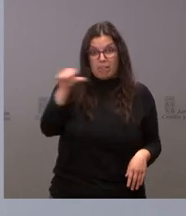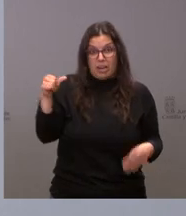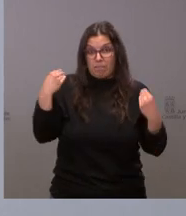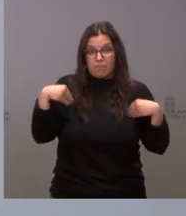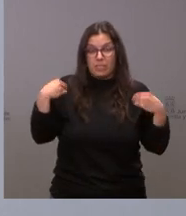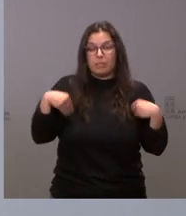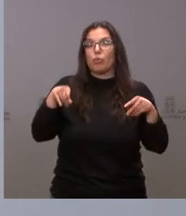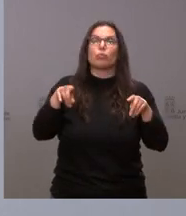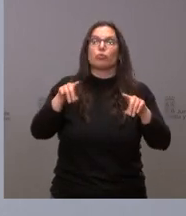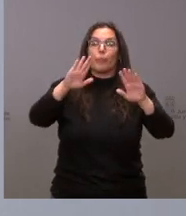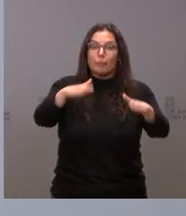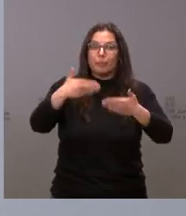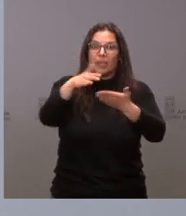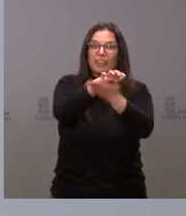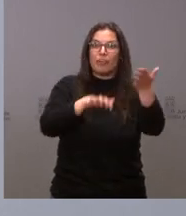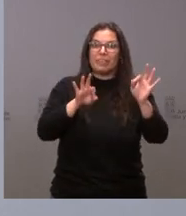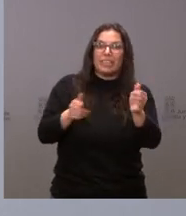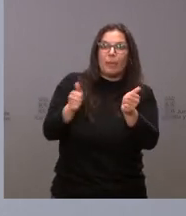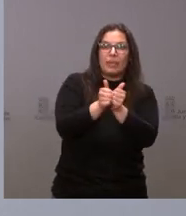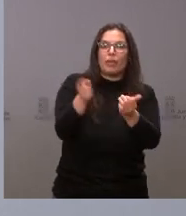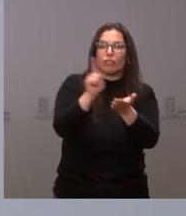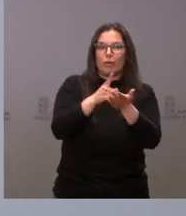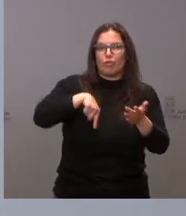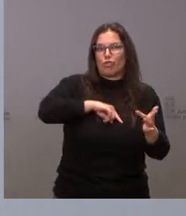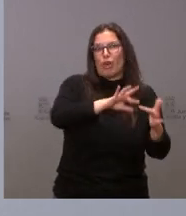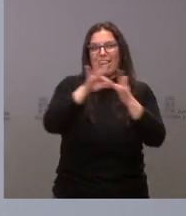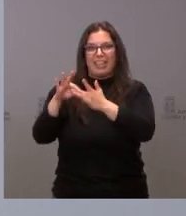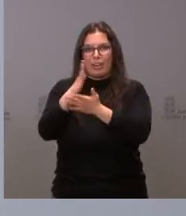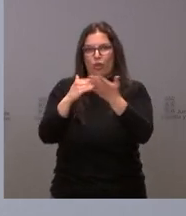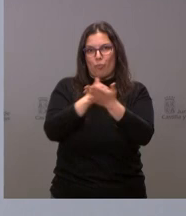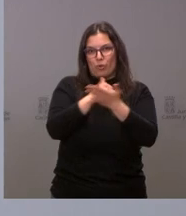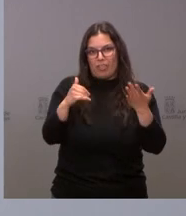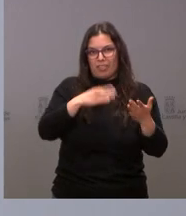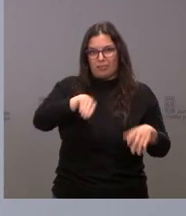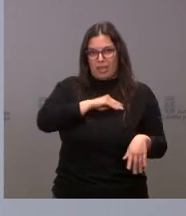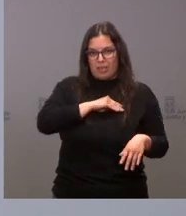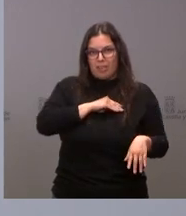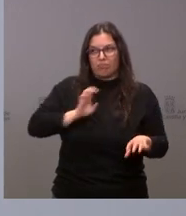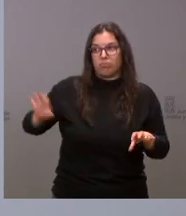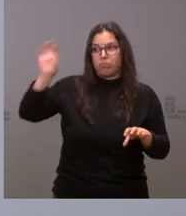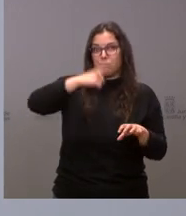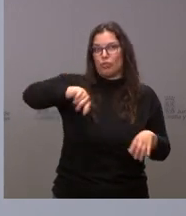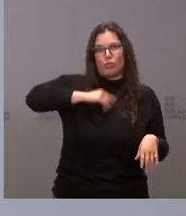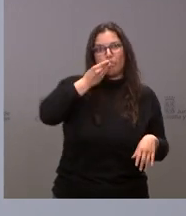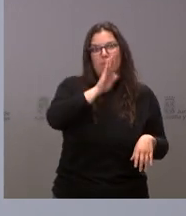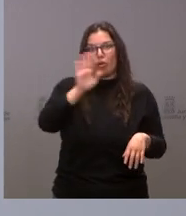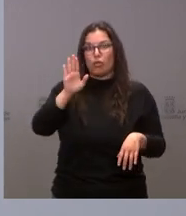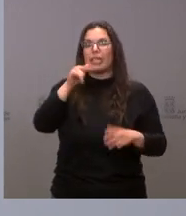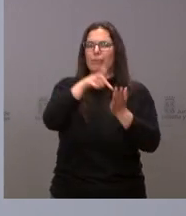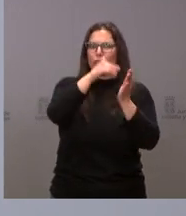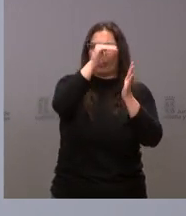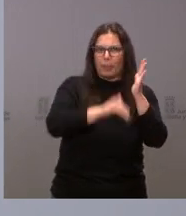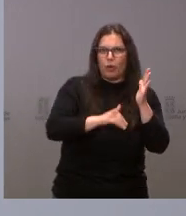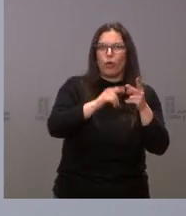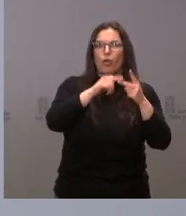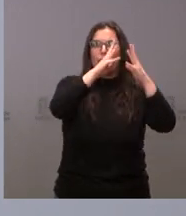el informe de la dependencia que nos sitúa otra vez a la cabeza de las comunidades autónomas de España y lo hacemos con impuestos bajos con déficit